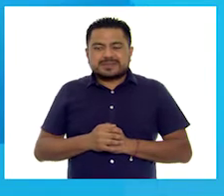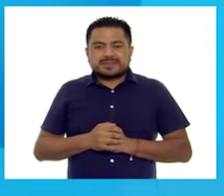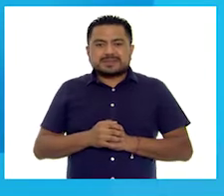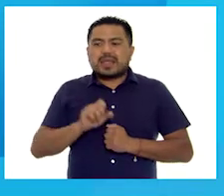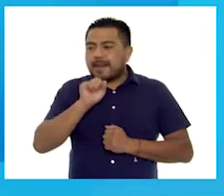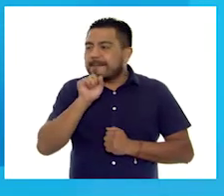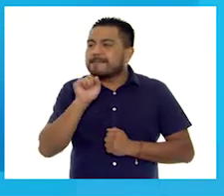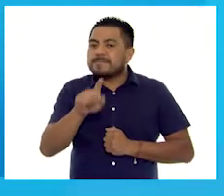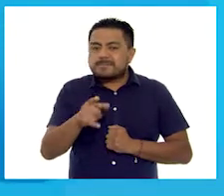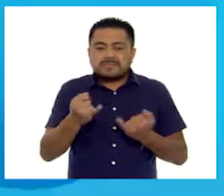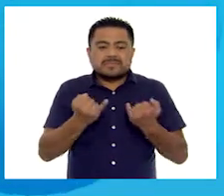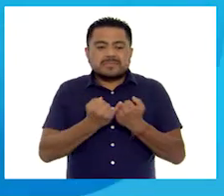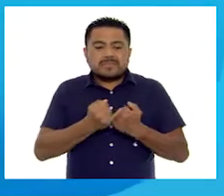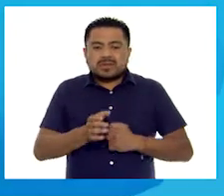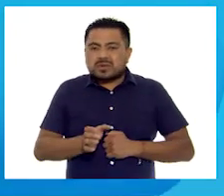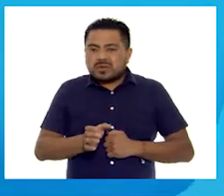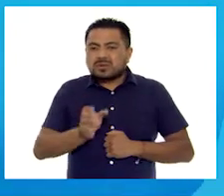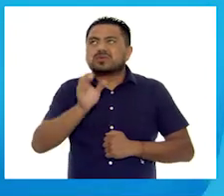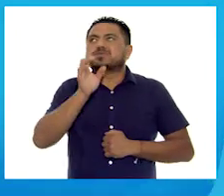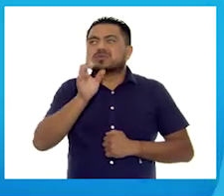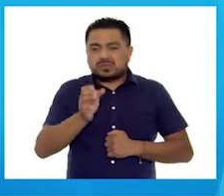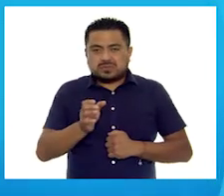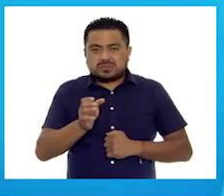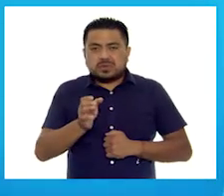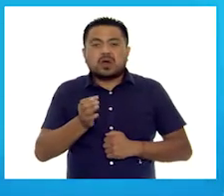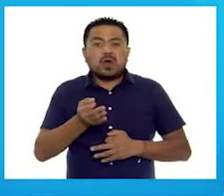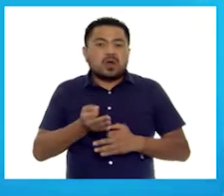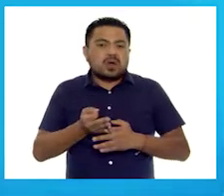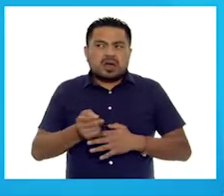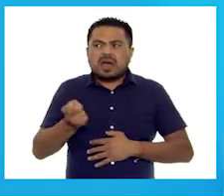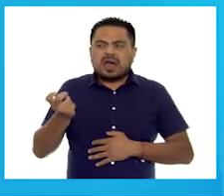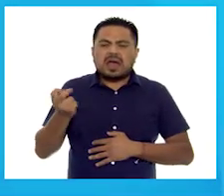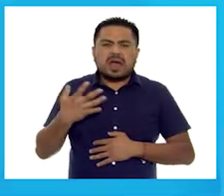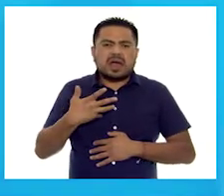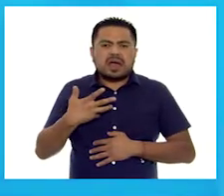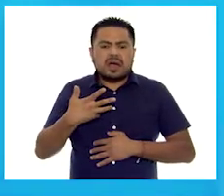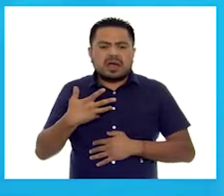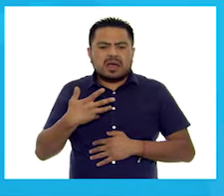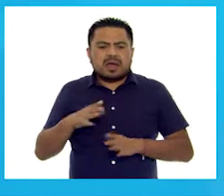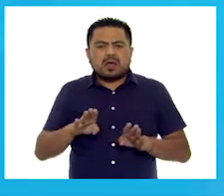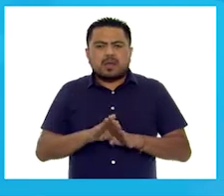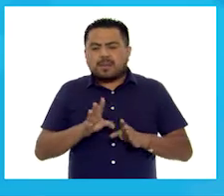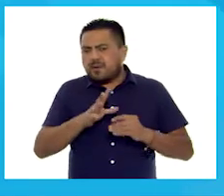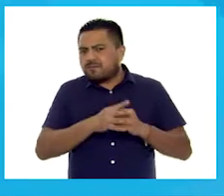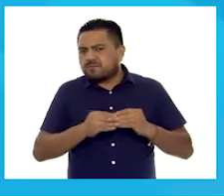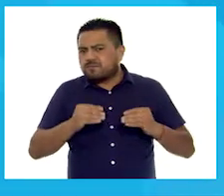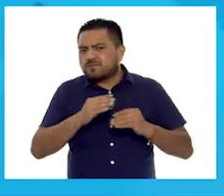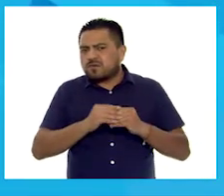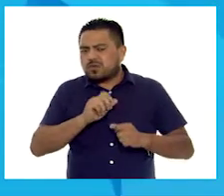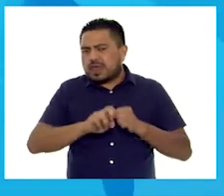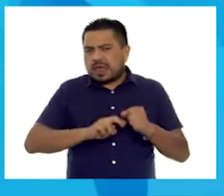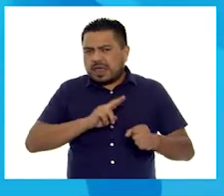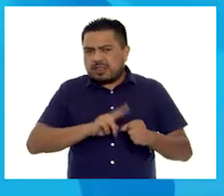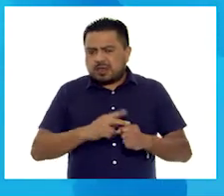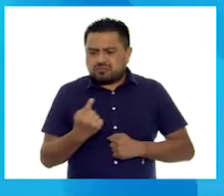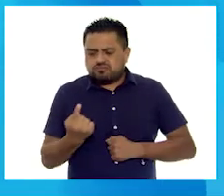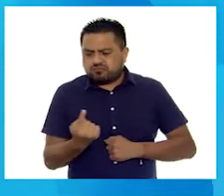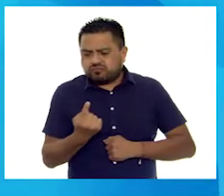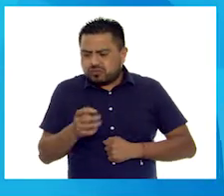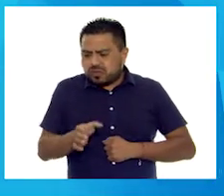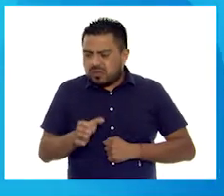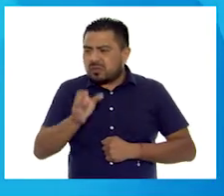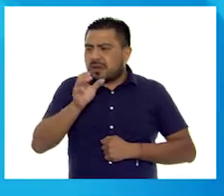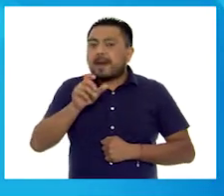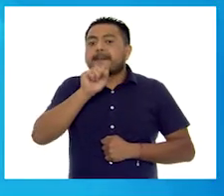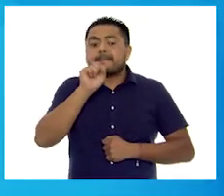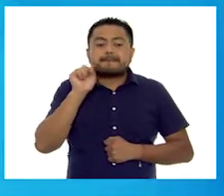Asimismo tenemos las bebidas. En este caso tenemos bebidas de frutas naturales. Y también